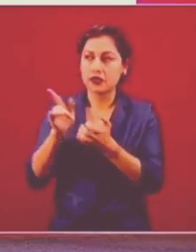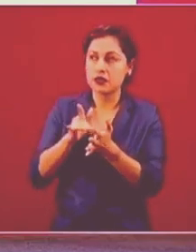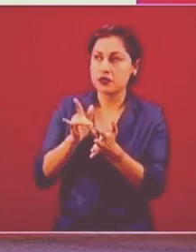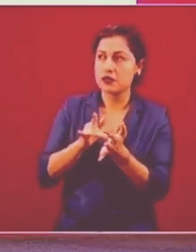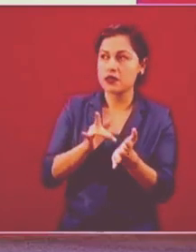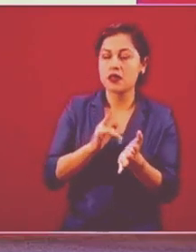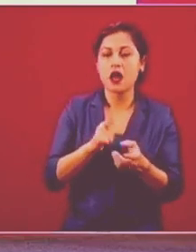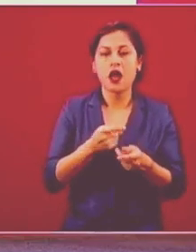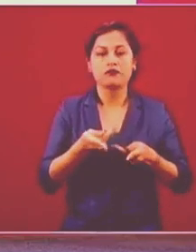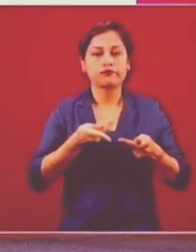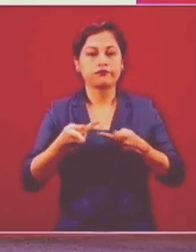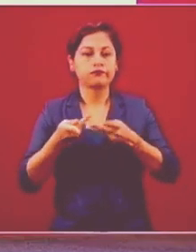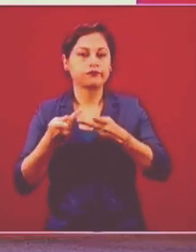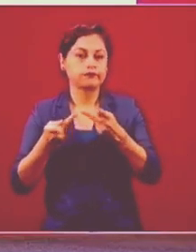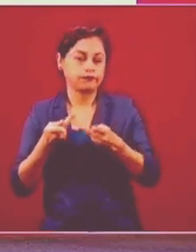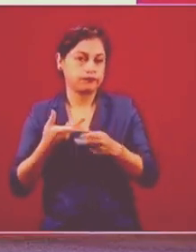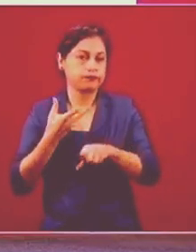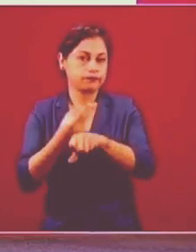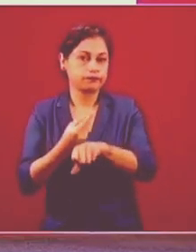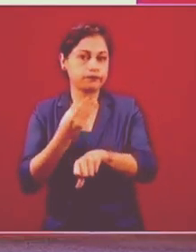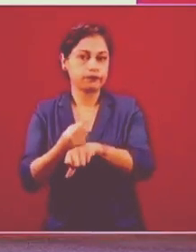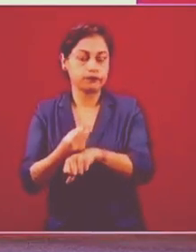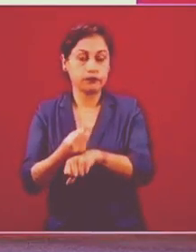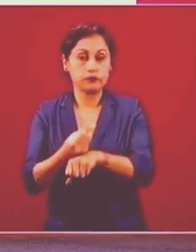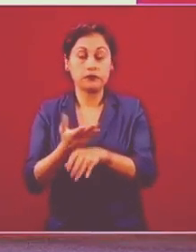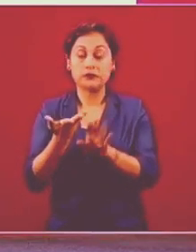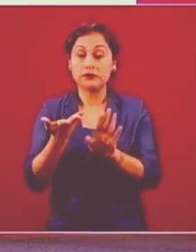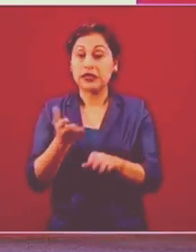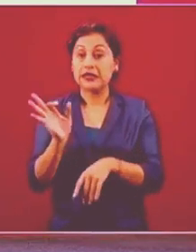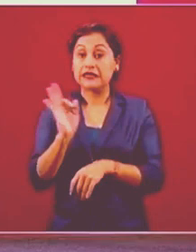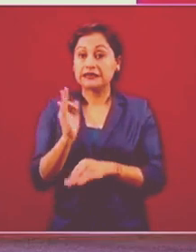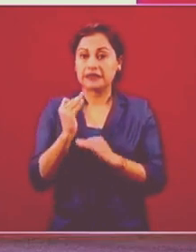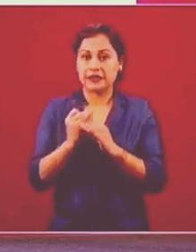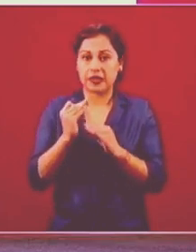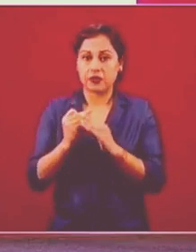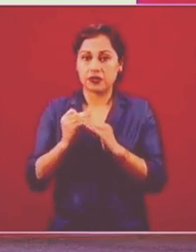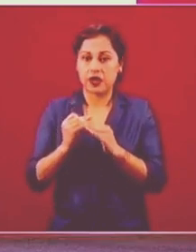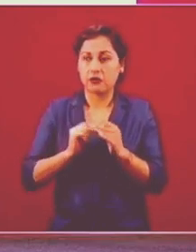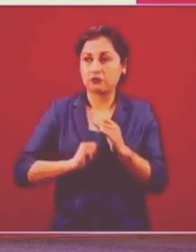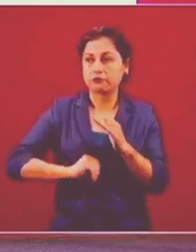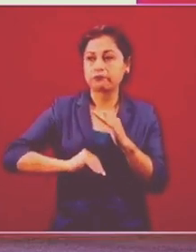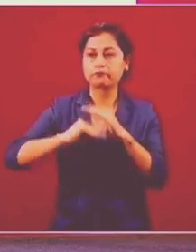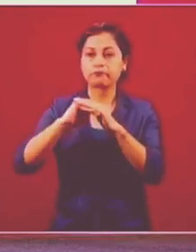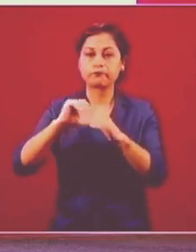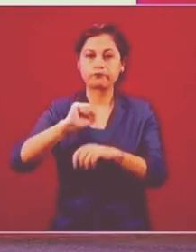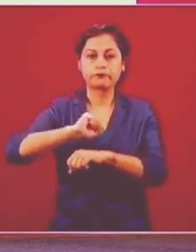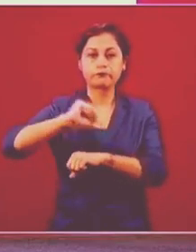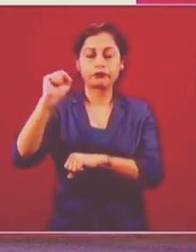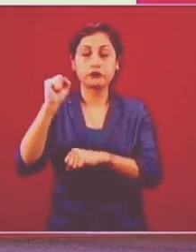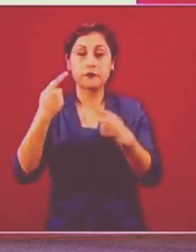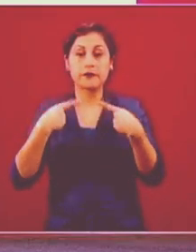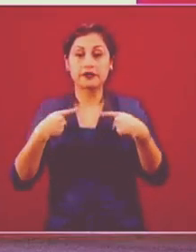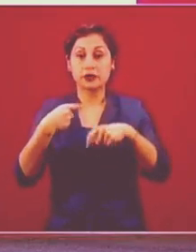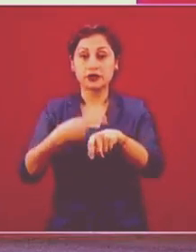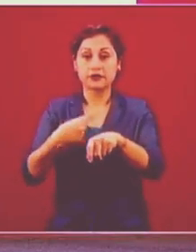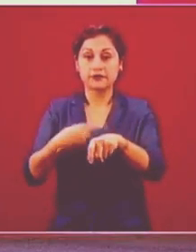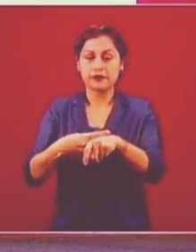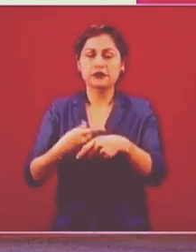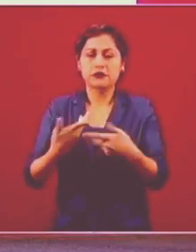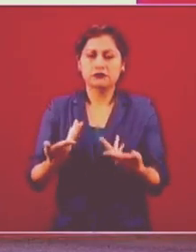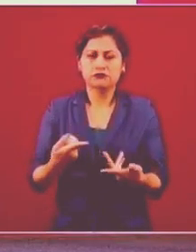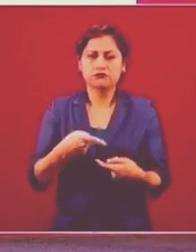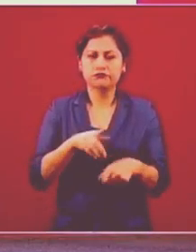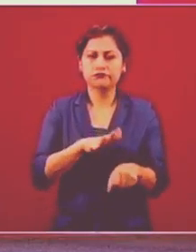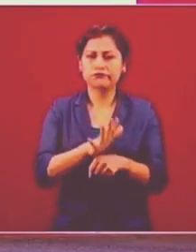de todos modos podríamos atenderla, porque hoy tenemos este importante incremento en el número de camas y hoy